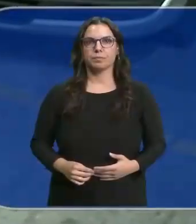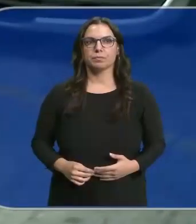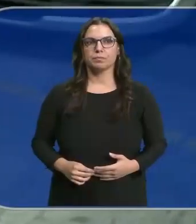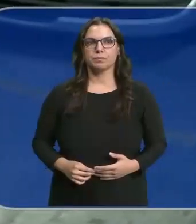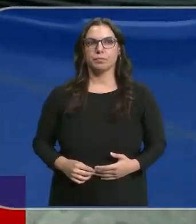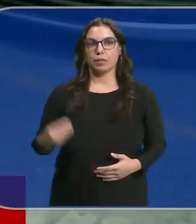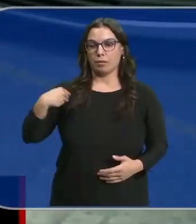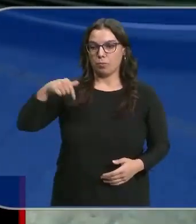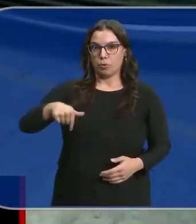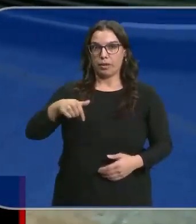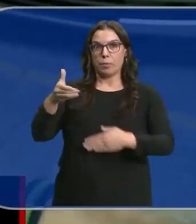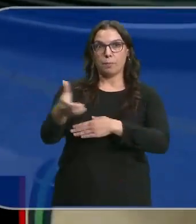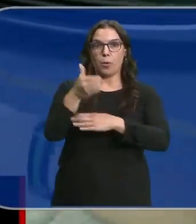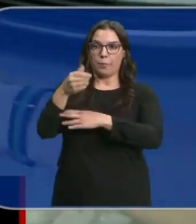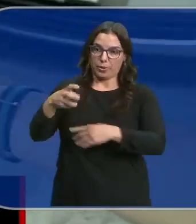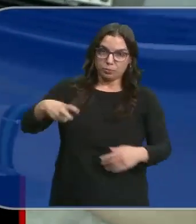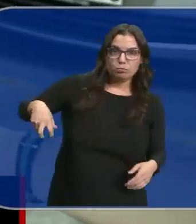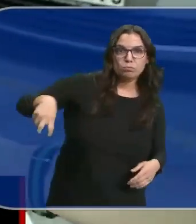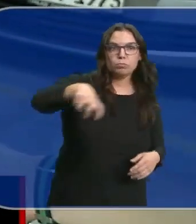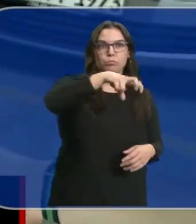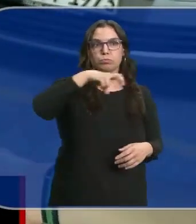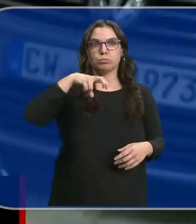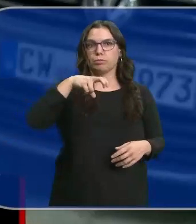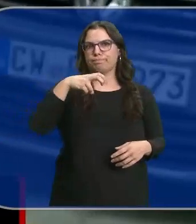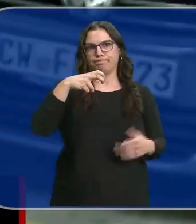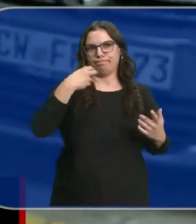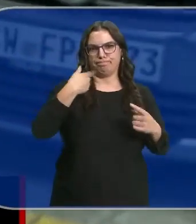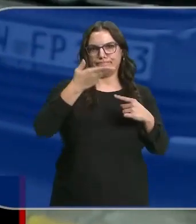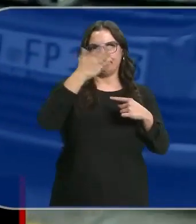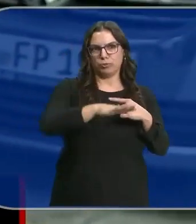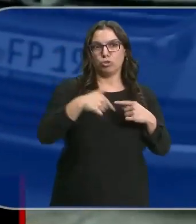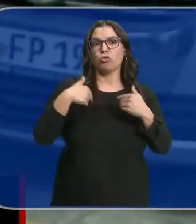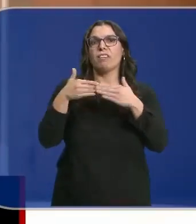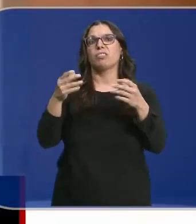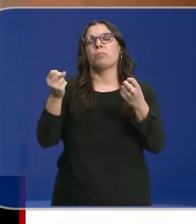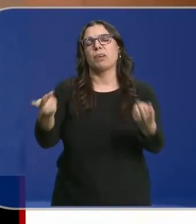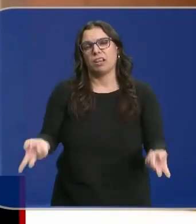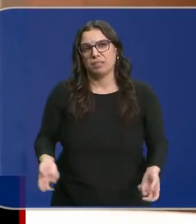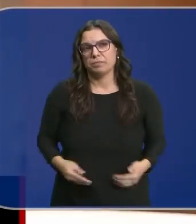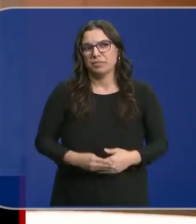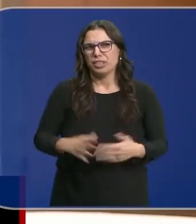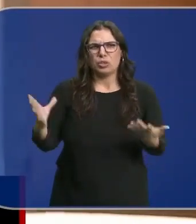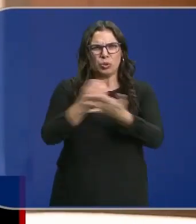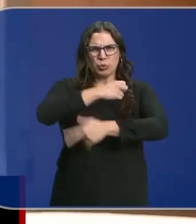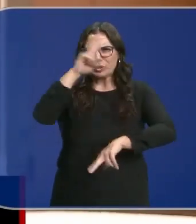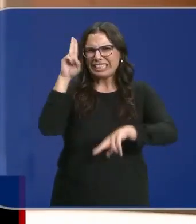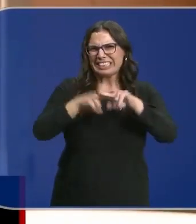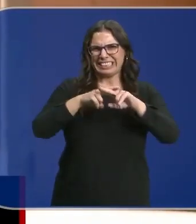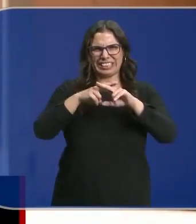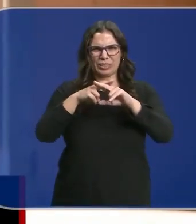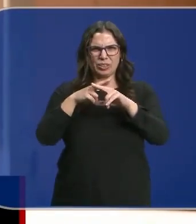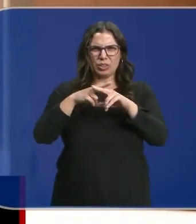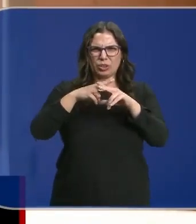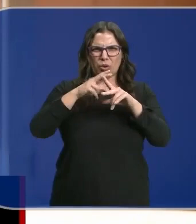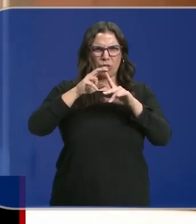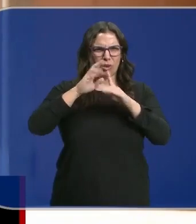Por aquí entraron los bomberos que ya no salieron vivos. ¿Para qué les abriría yo la puerta? Totalmente negro, todo ennegrecido, totalmente